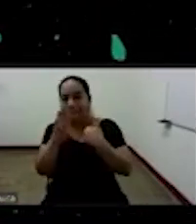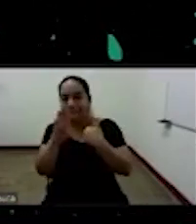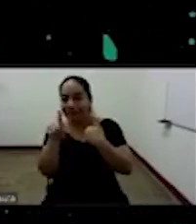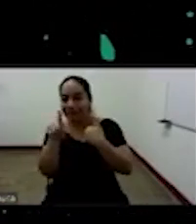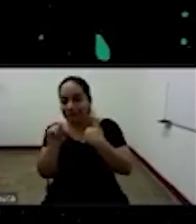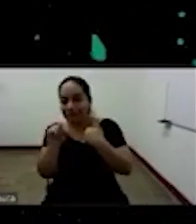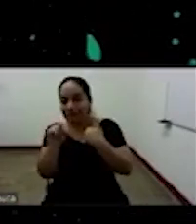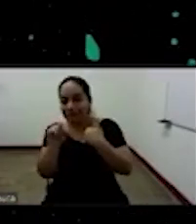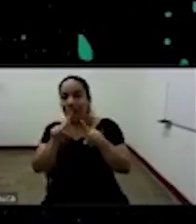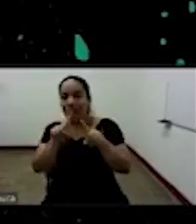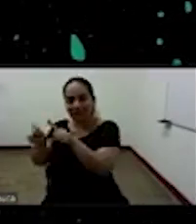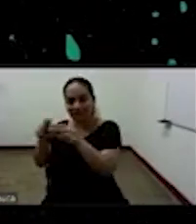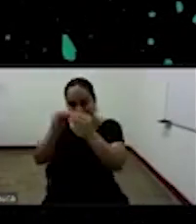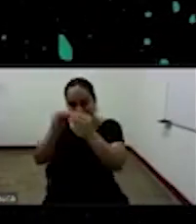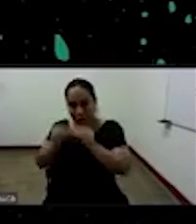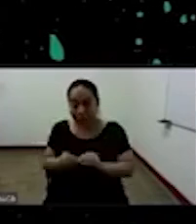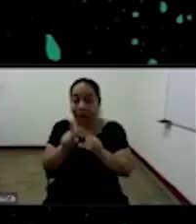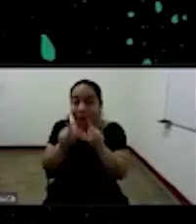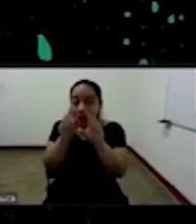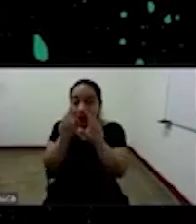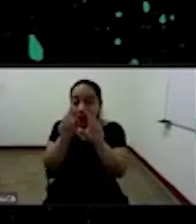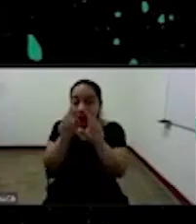pero son representaciones